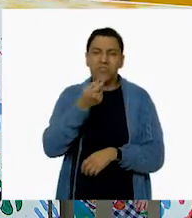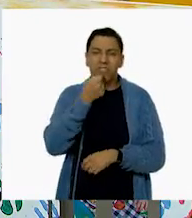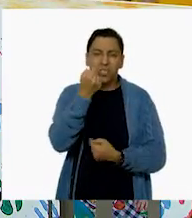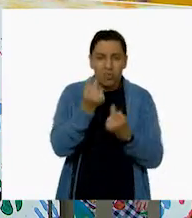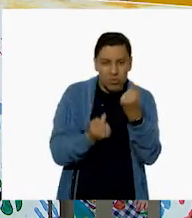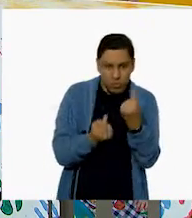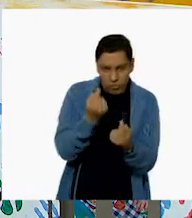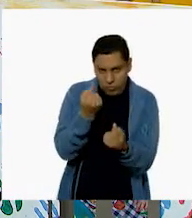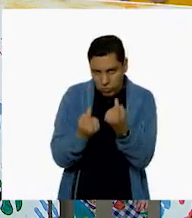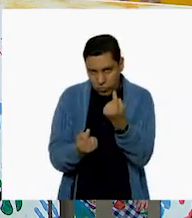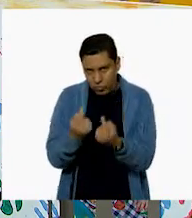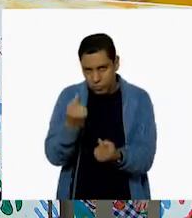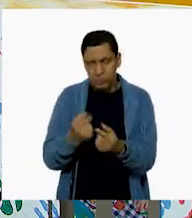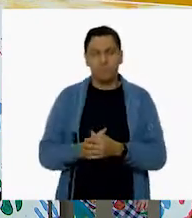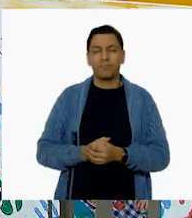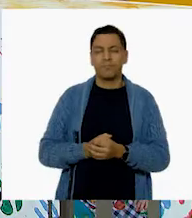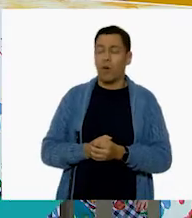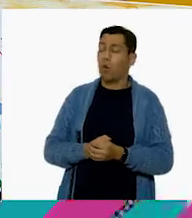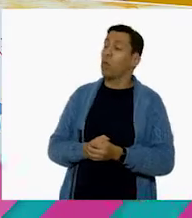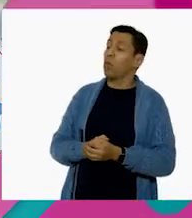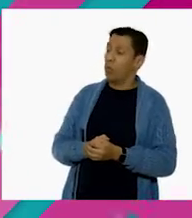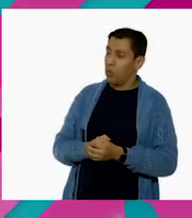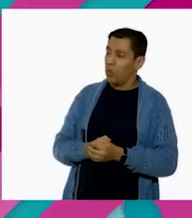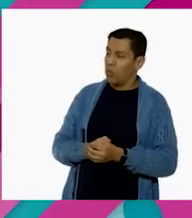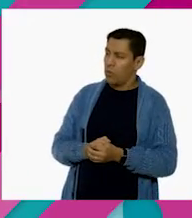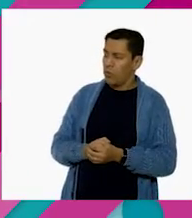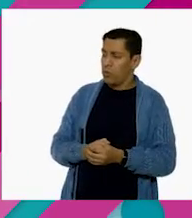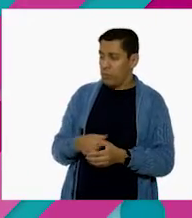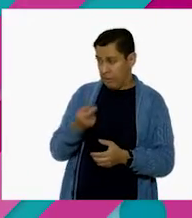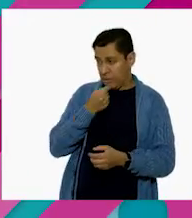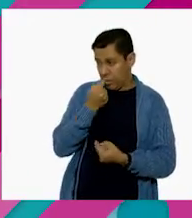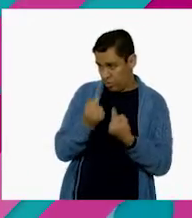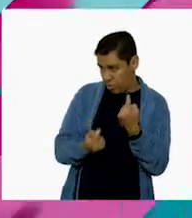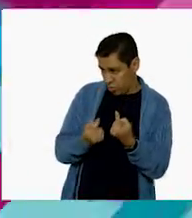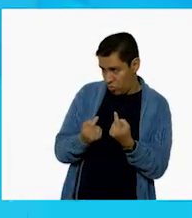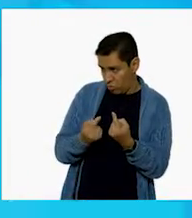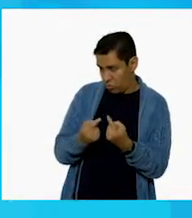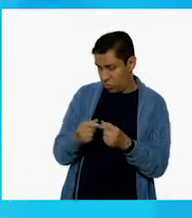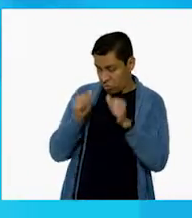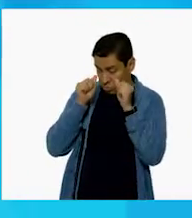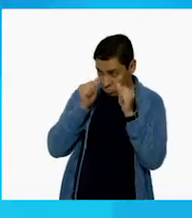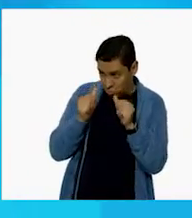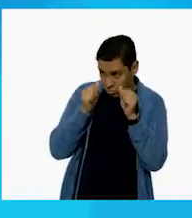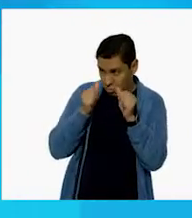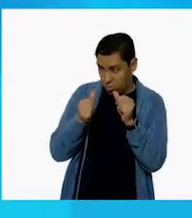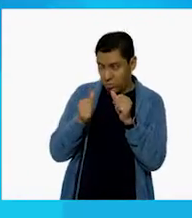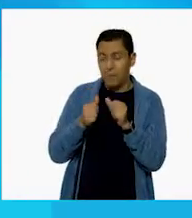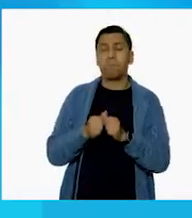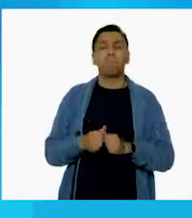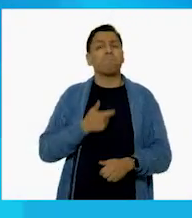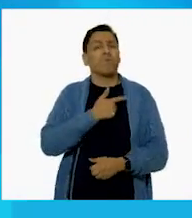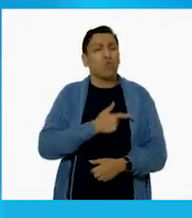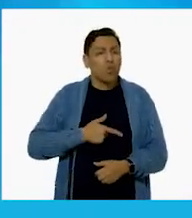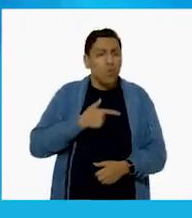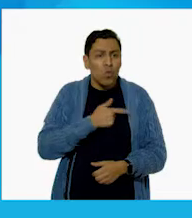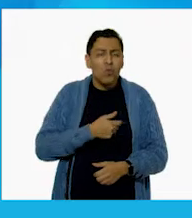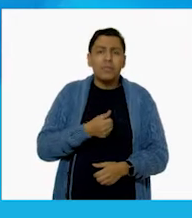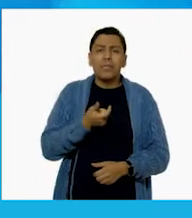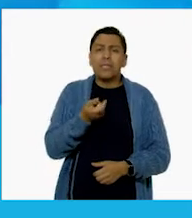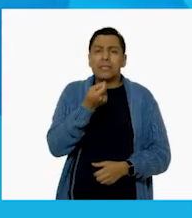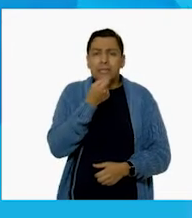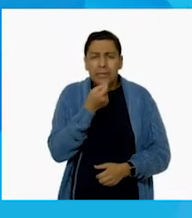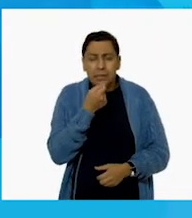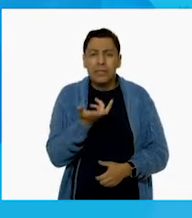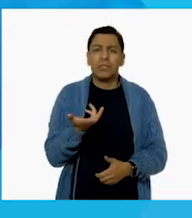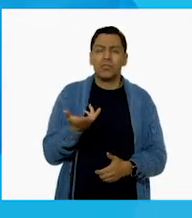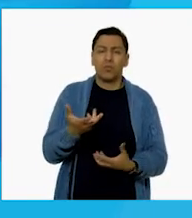decidiste trabajar en esto? Híjole, me gustan muchísimo los niños. Me gusta interactuar con ellos y